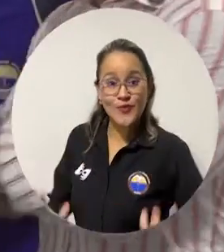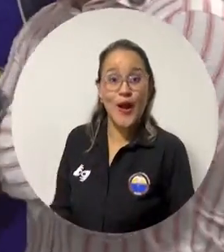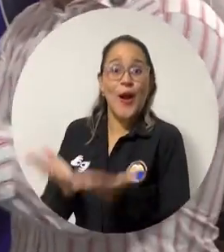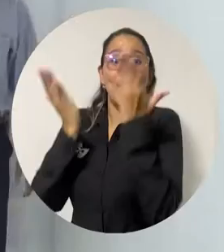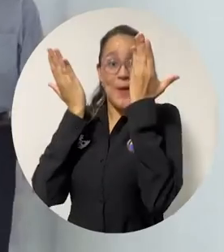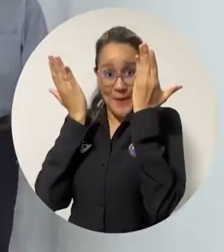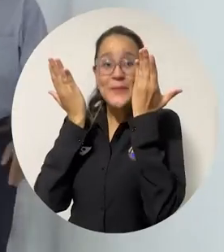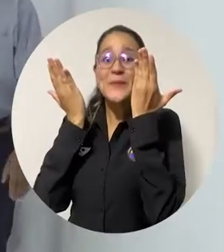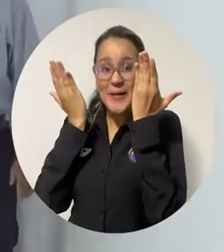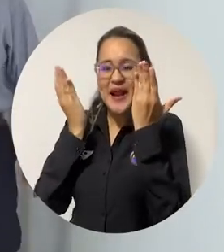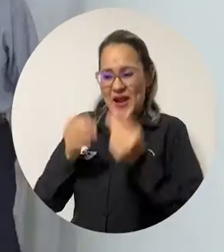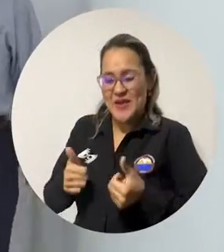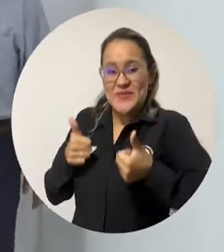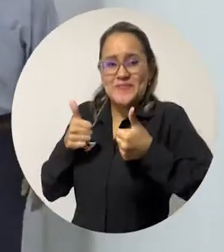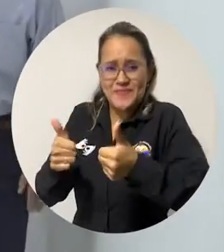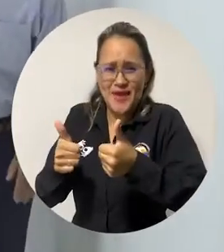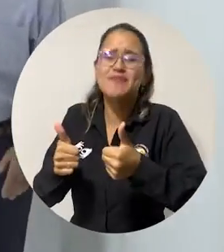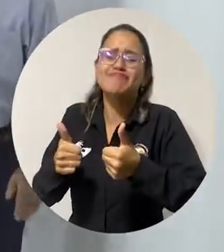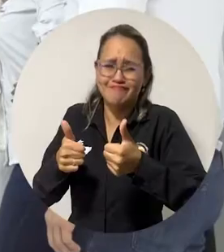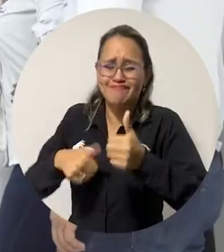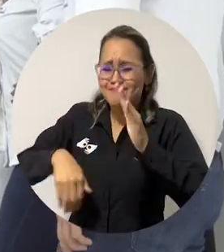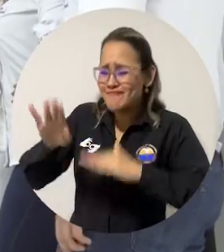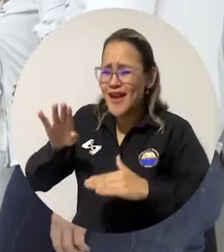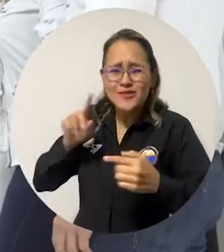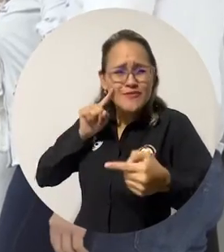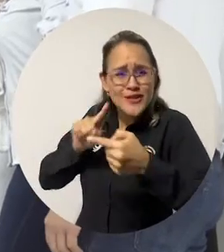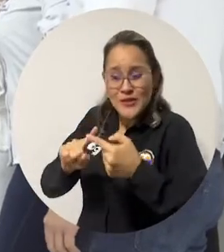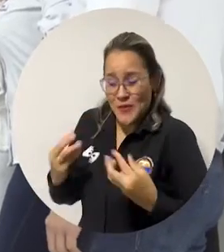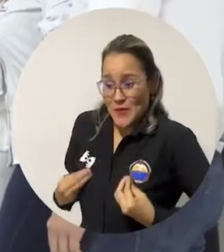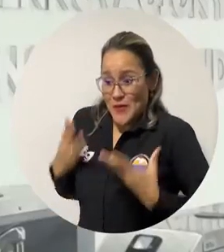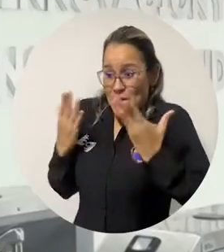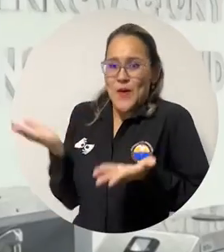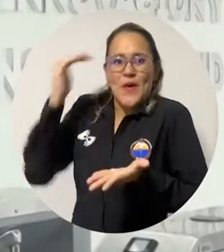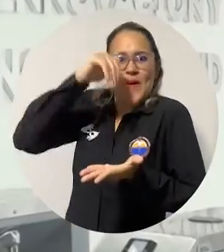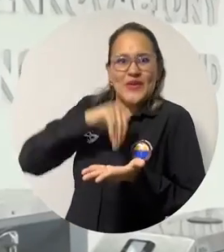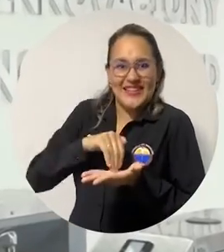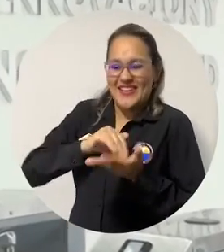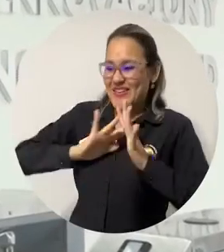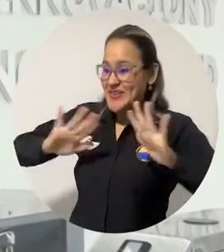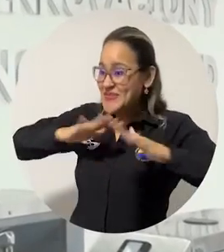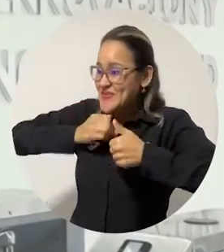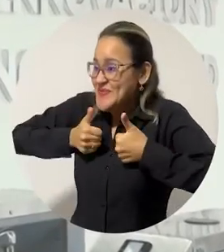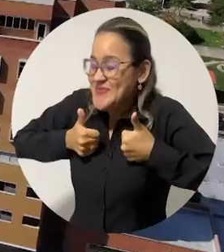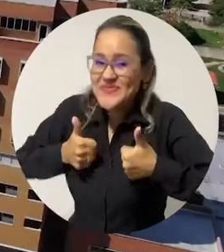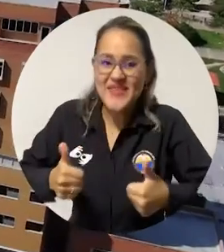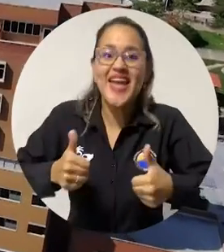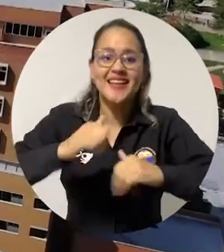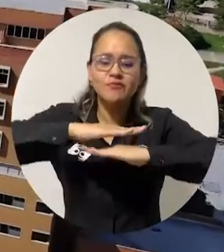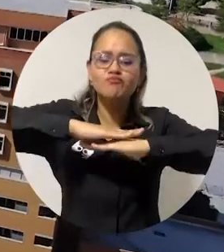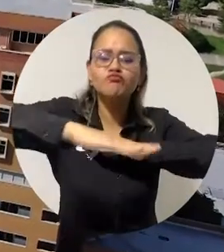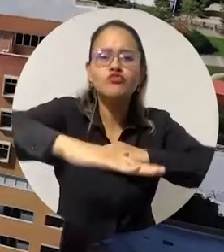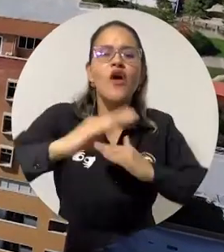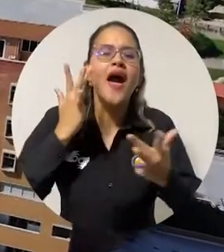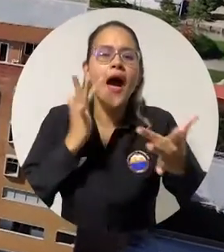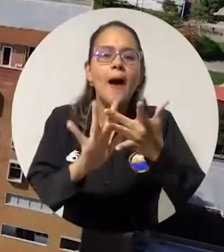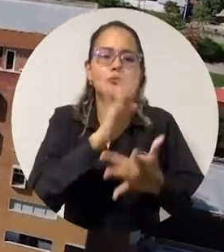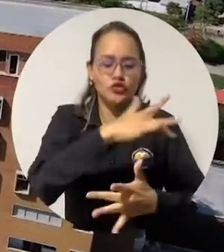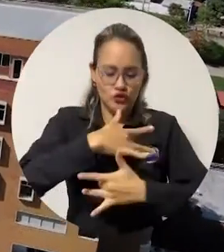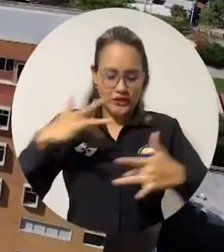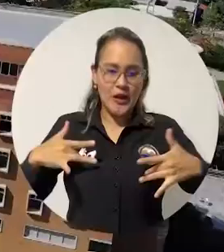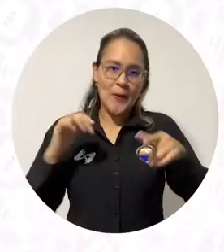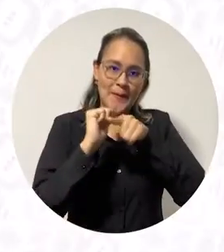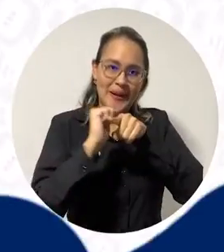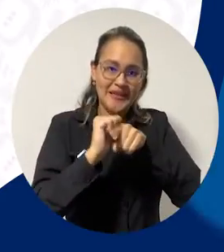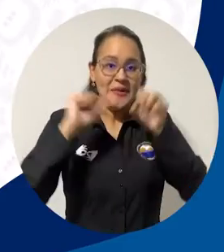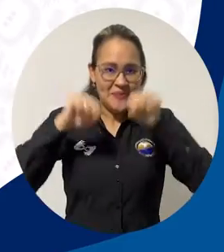Magdalena. Como una labor de reanimación, todos confluyeron en darle vida a este espacio que se convirtió en el Centro de Innovación y Transferencia